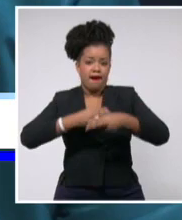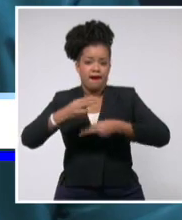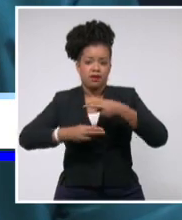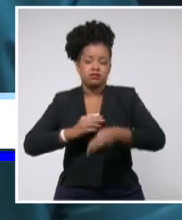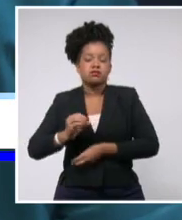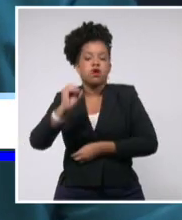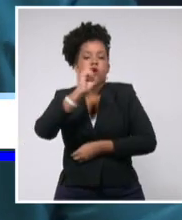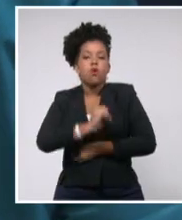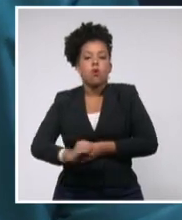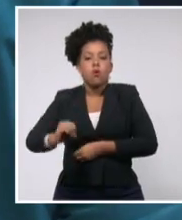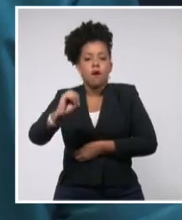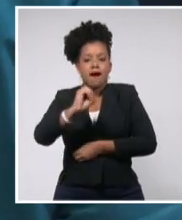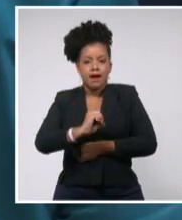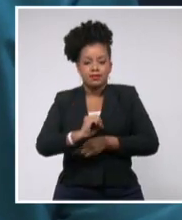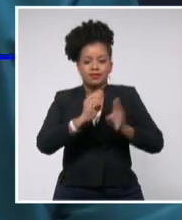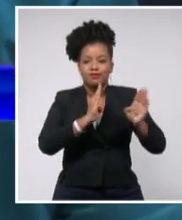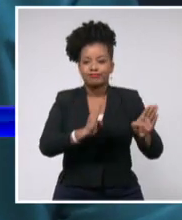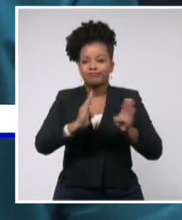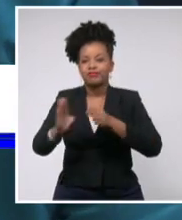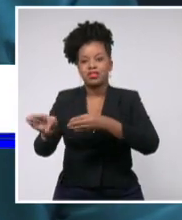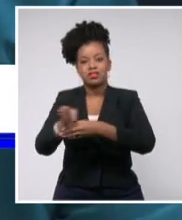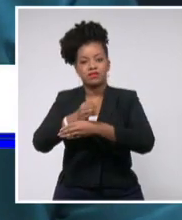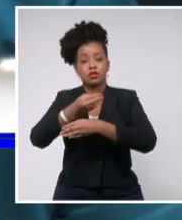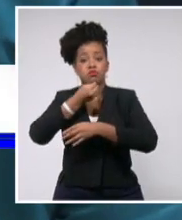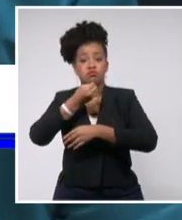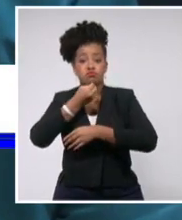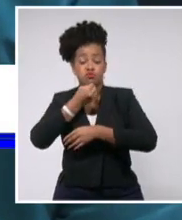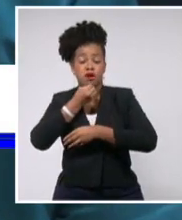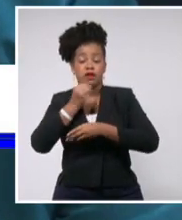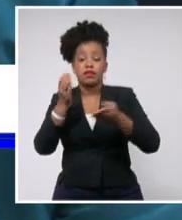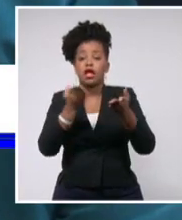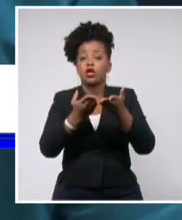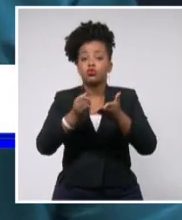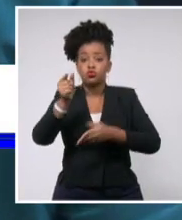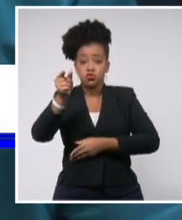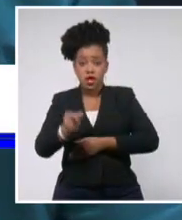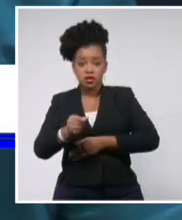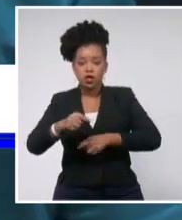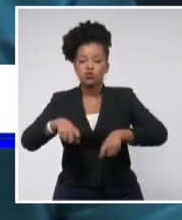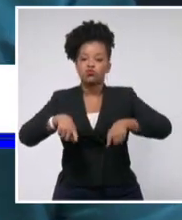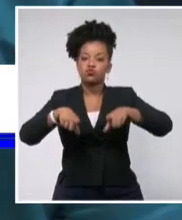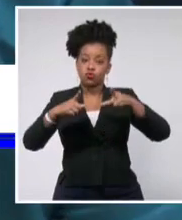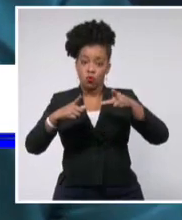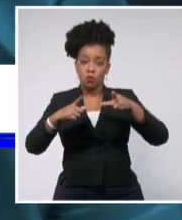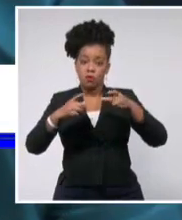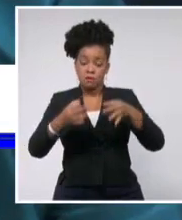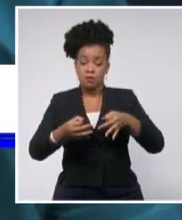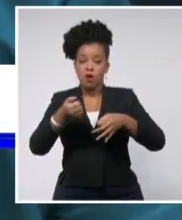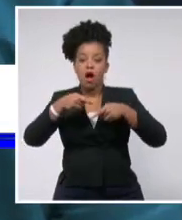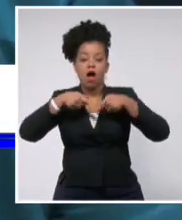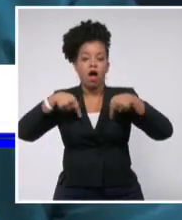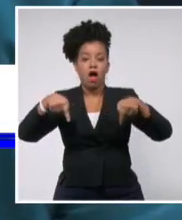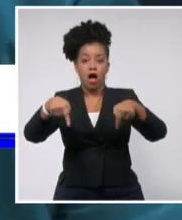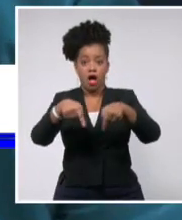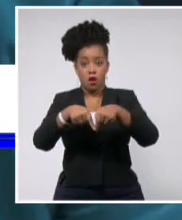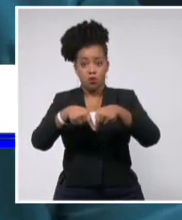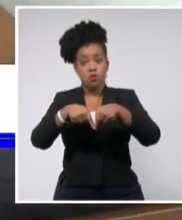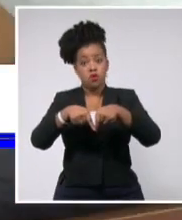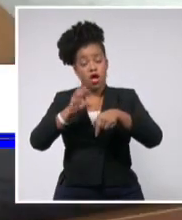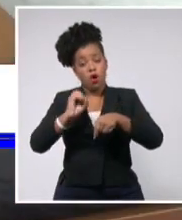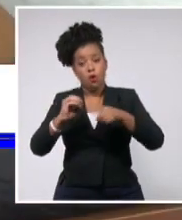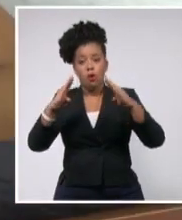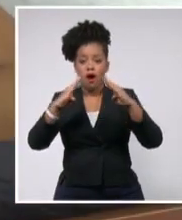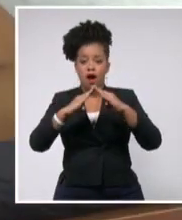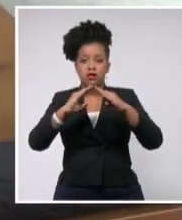que nos permita que los estudiantes estén cumpliendo en las aulas, en la residencia, en el